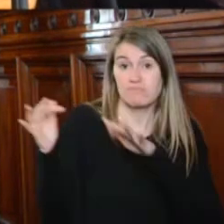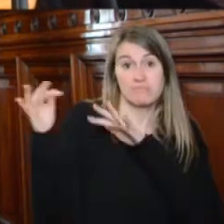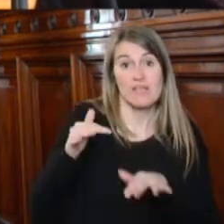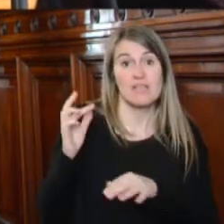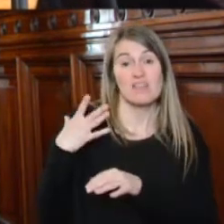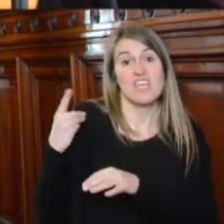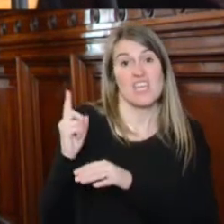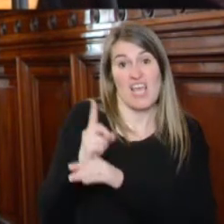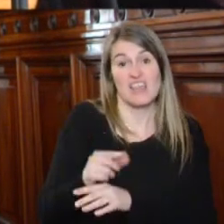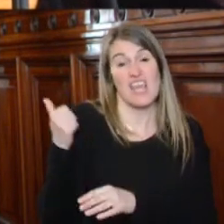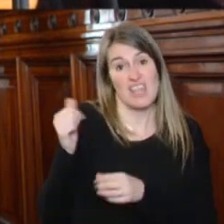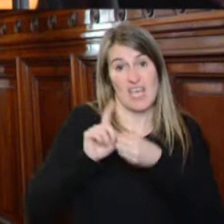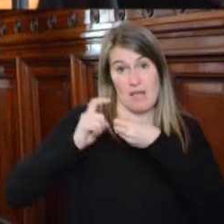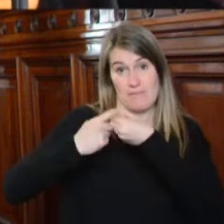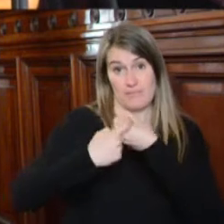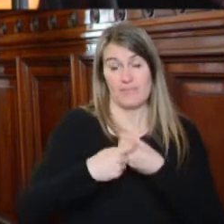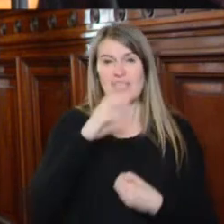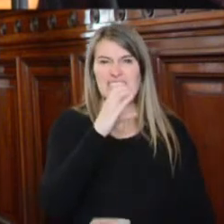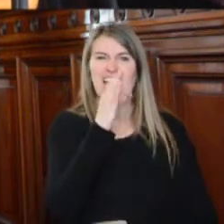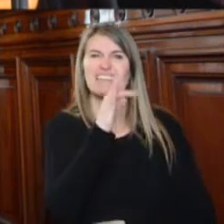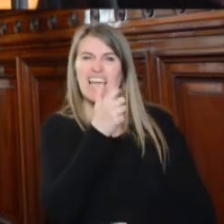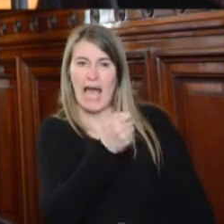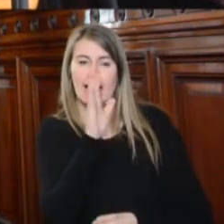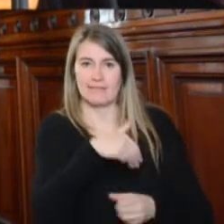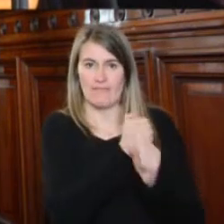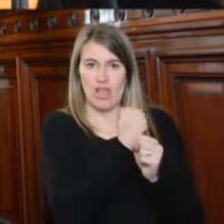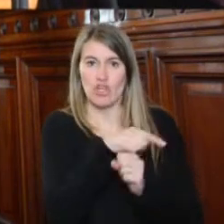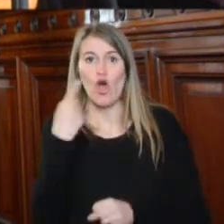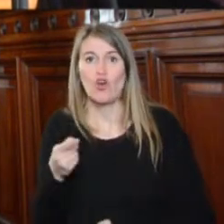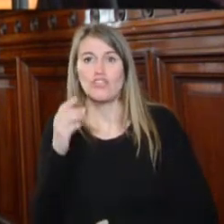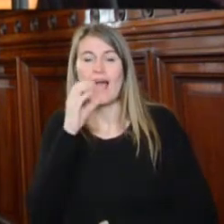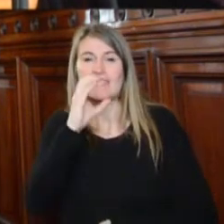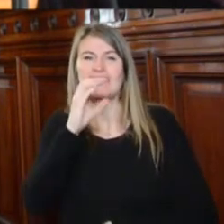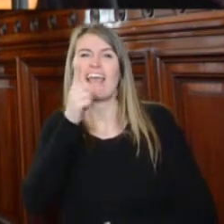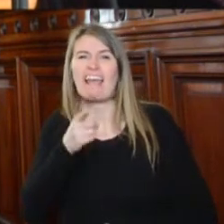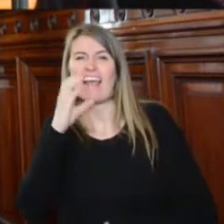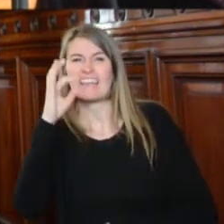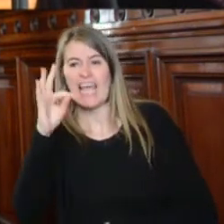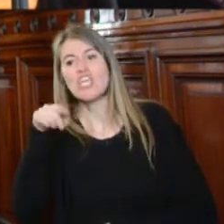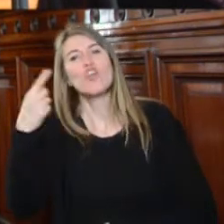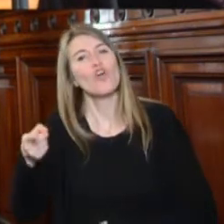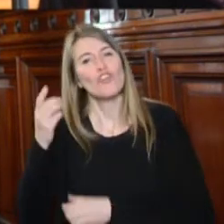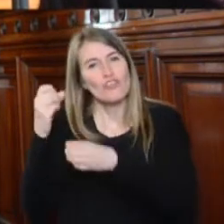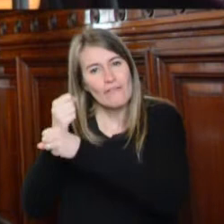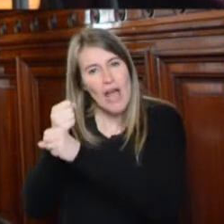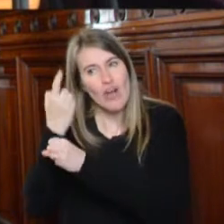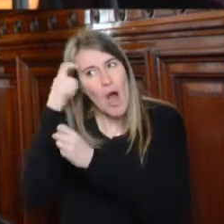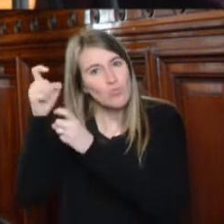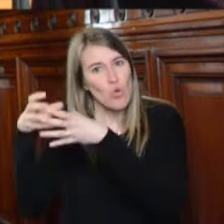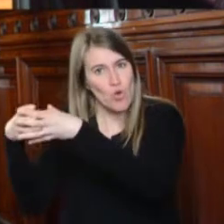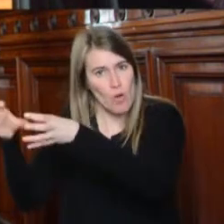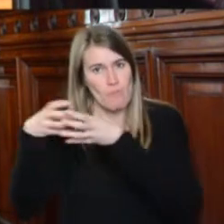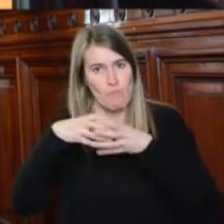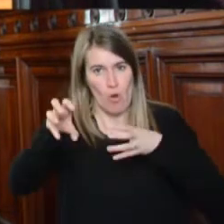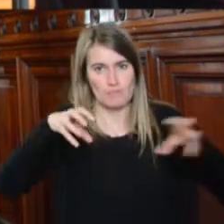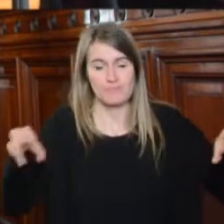argentinas, la CTA de los trabajadores, la CTA autónoma y la CGT, así como otros sindicatos no adheridos, y esta comisión